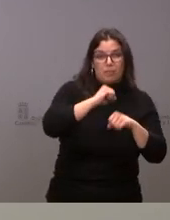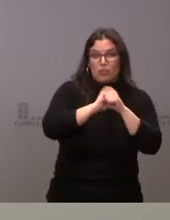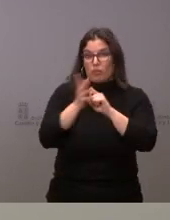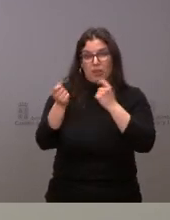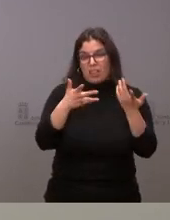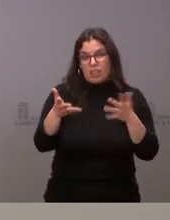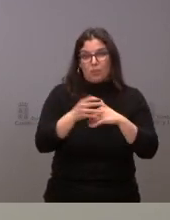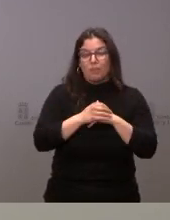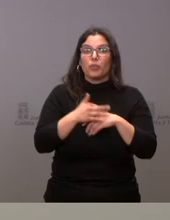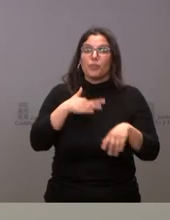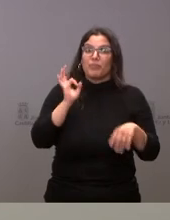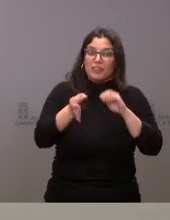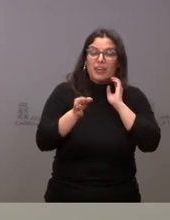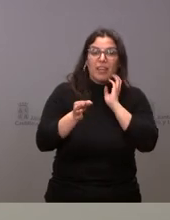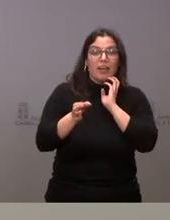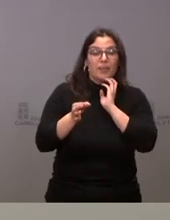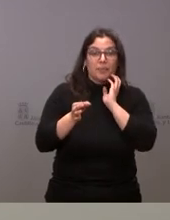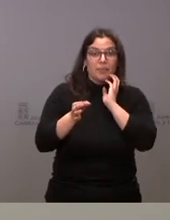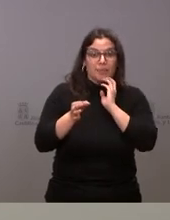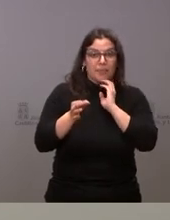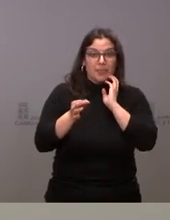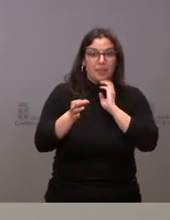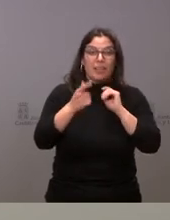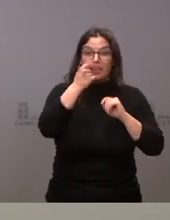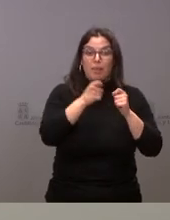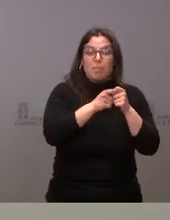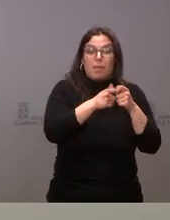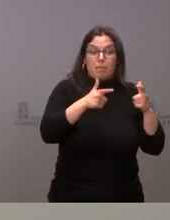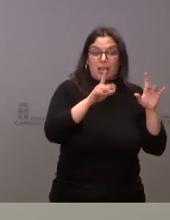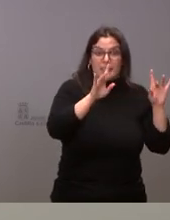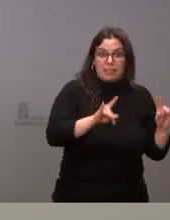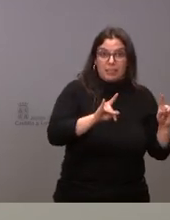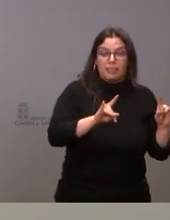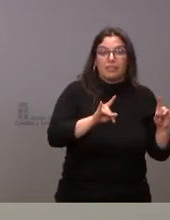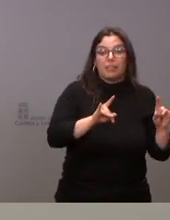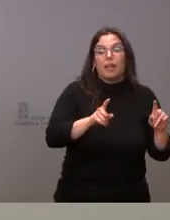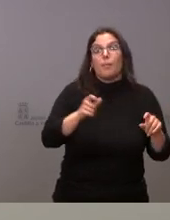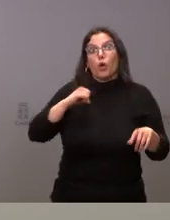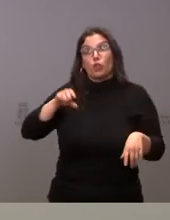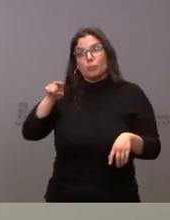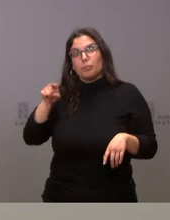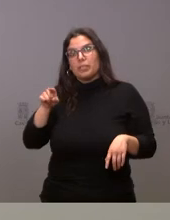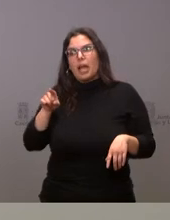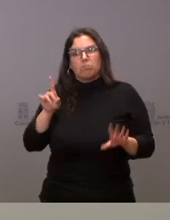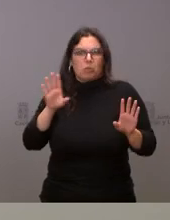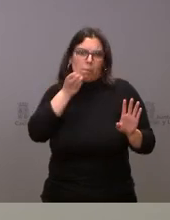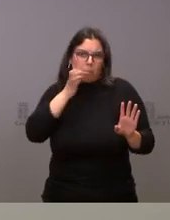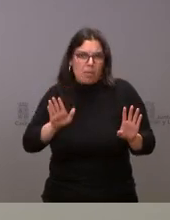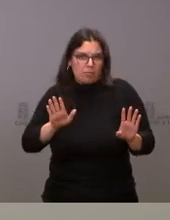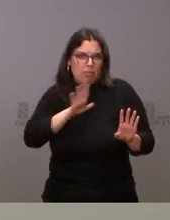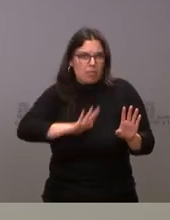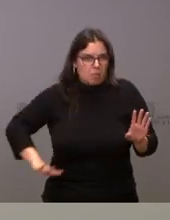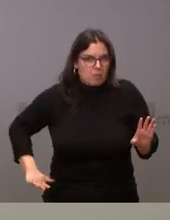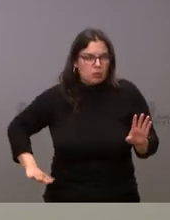sí que es verdad que la incidencia comienza a repuntar en el caso de la gripe pero es verdad que la presión asistencial todavía es asumible por tanto del sistema